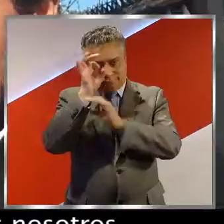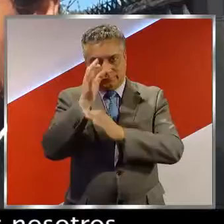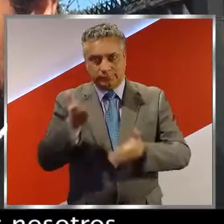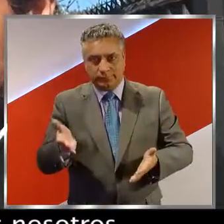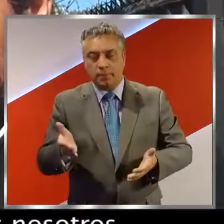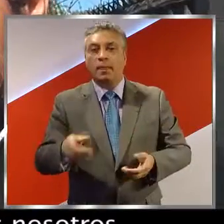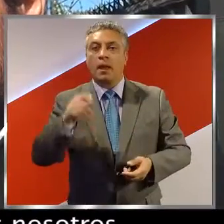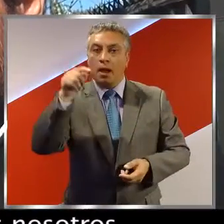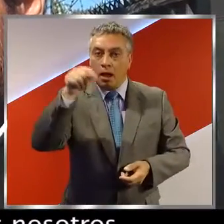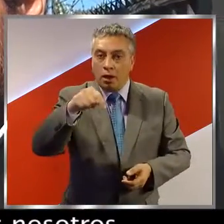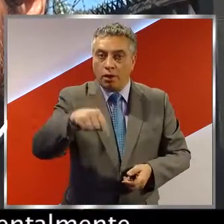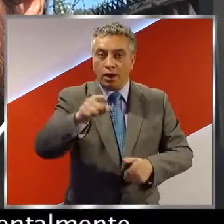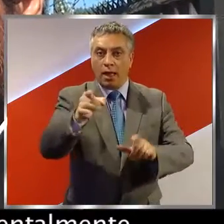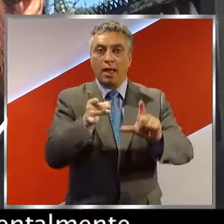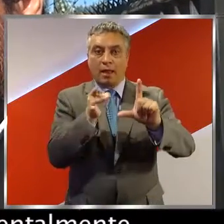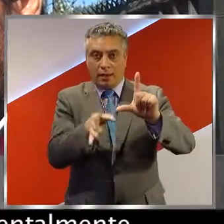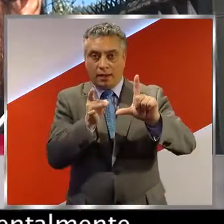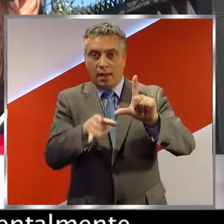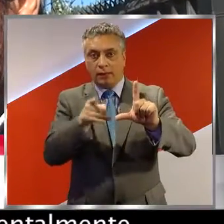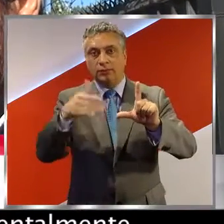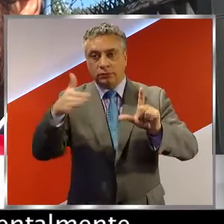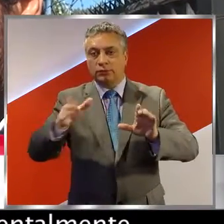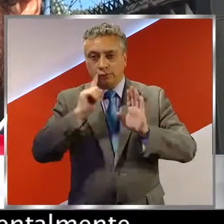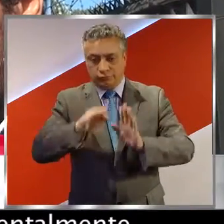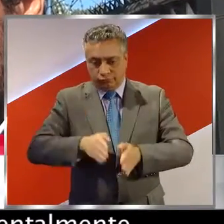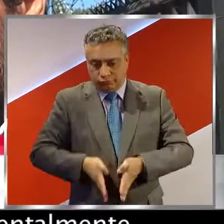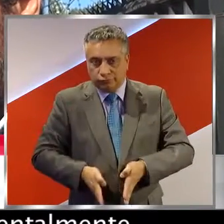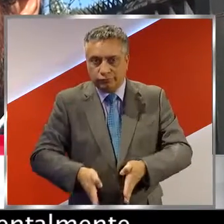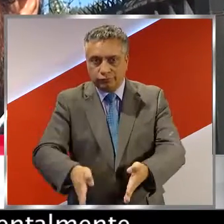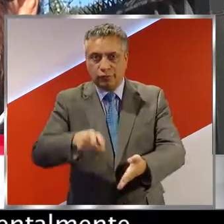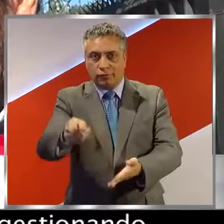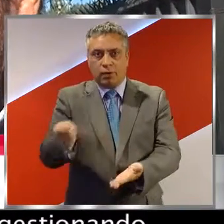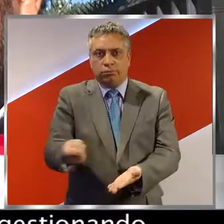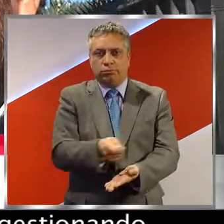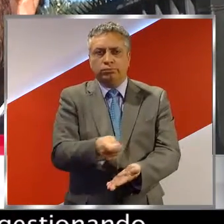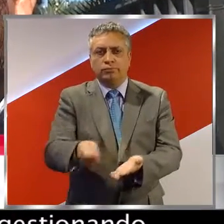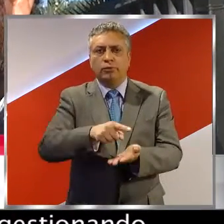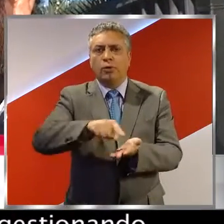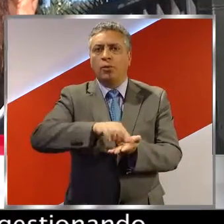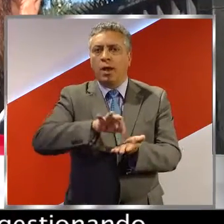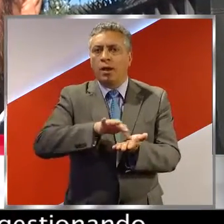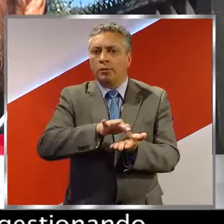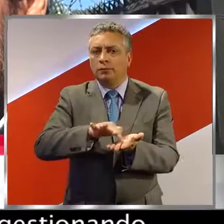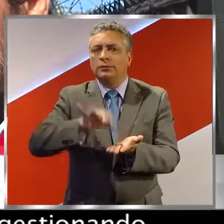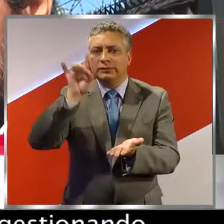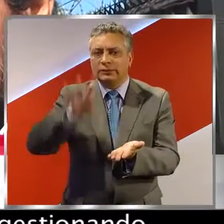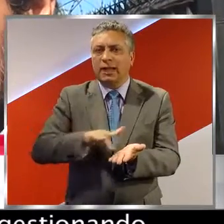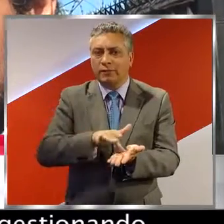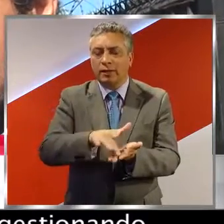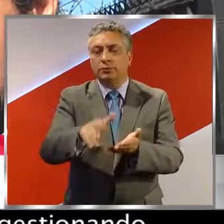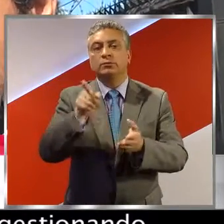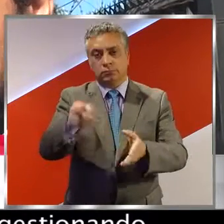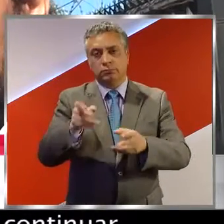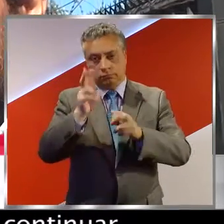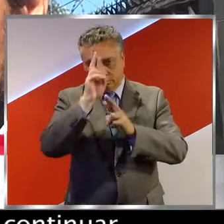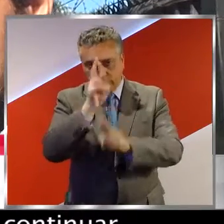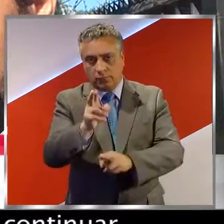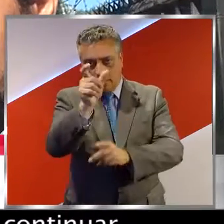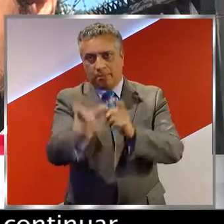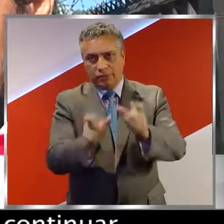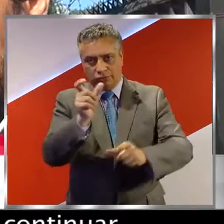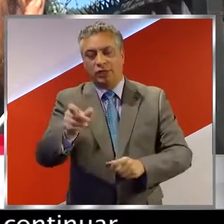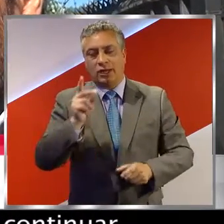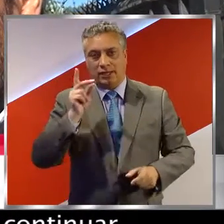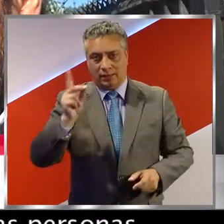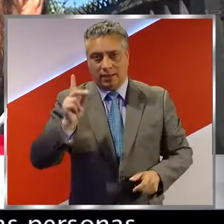visual. En este momento en Linares nosotros tenemos 18 cuadras, fundamentalmente en la zona céntrica, y estamos gestionando una